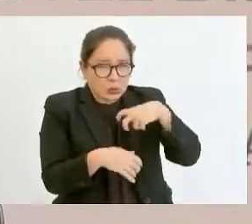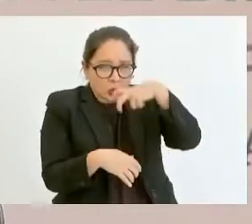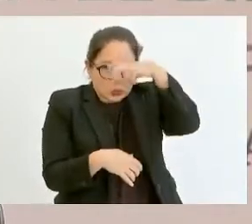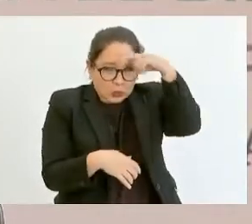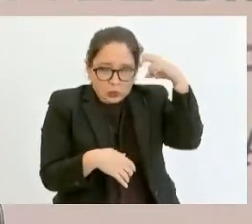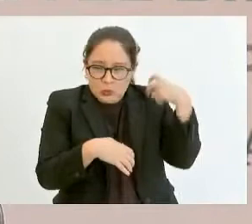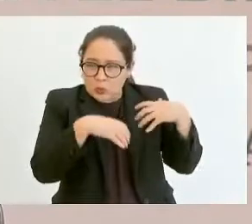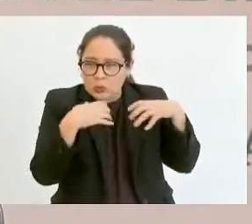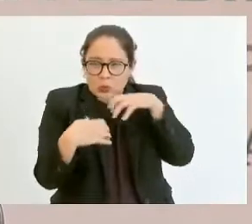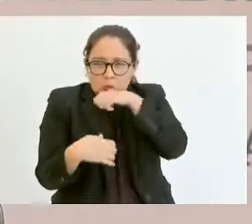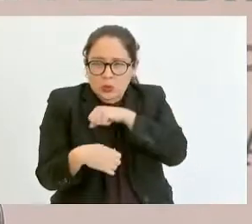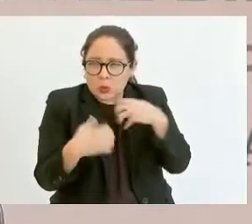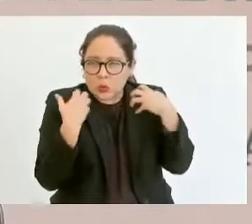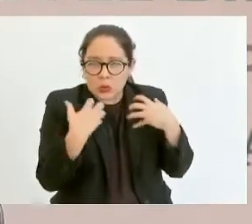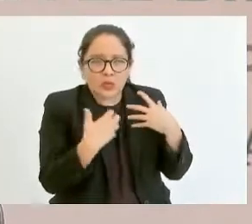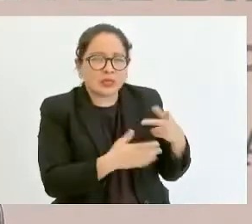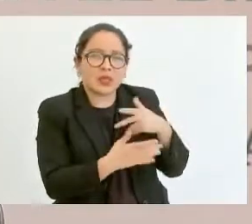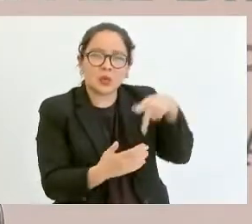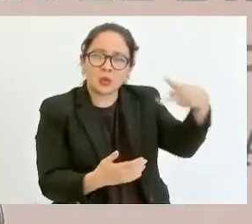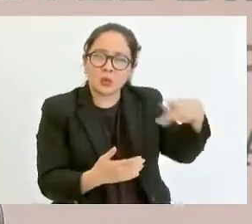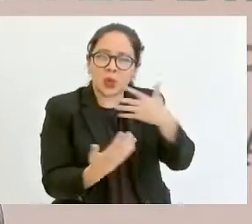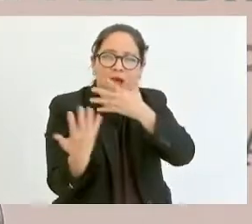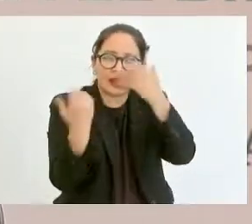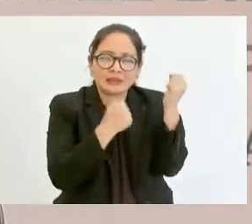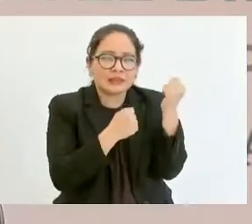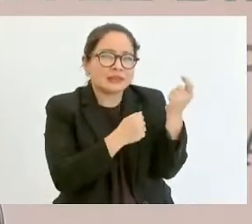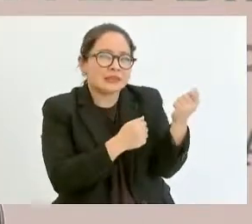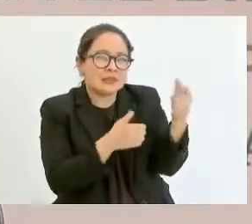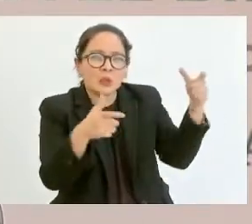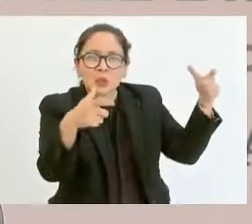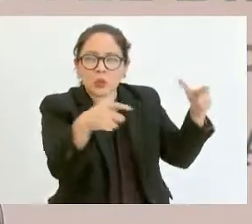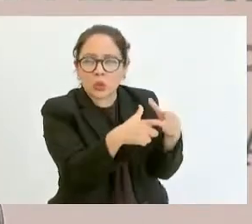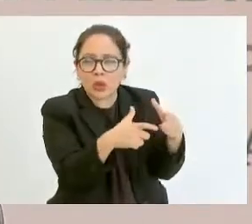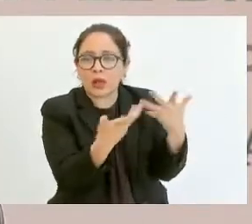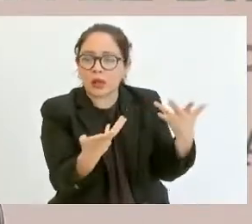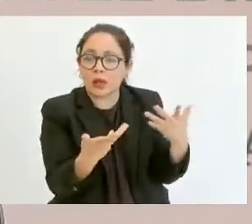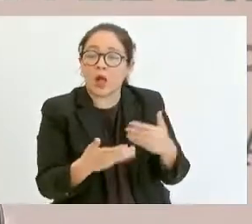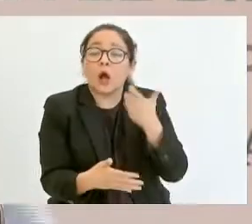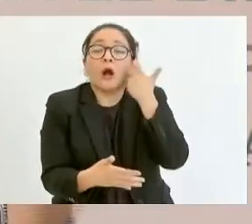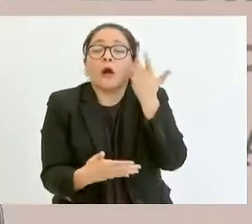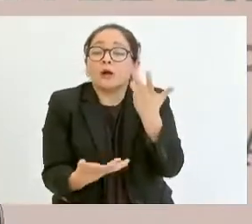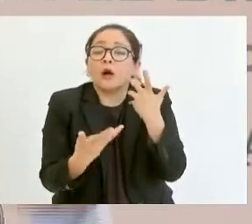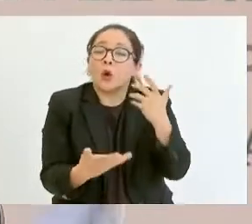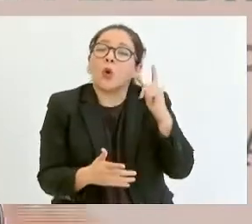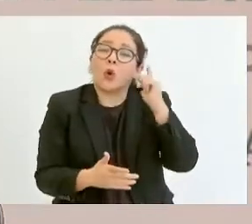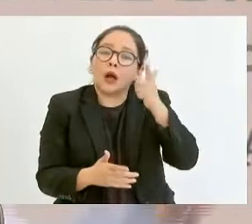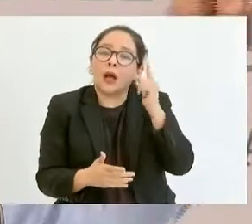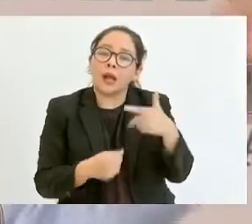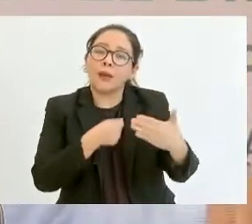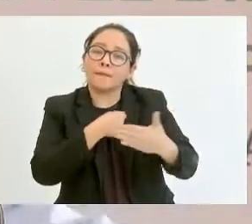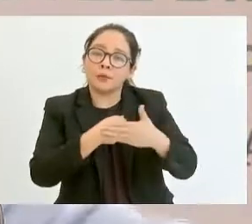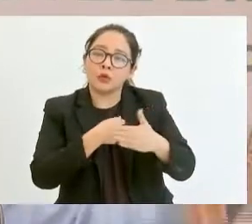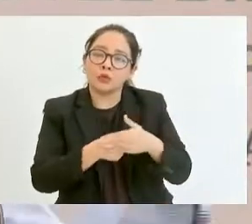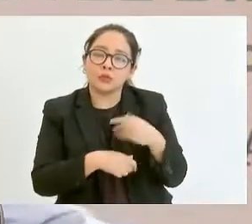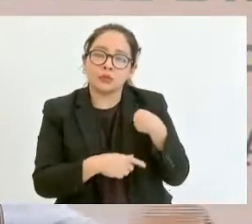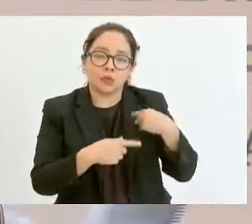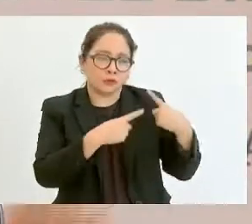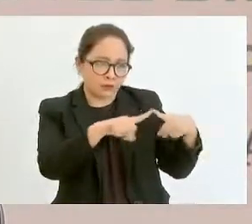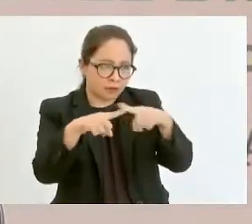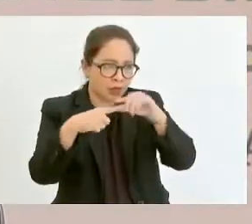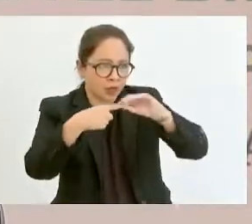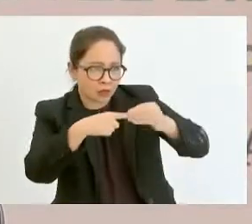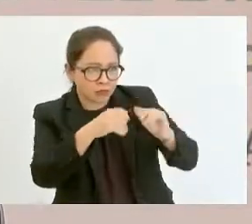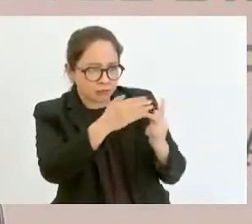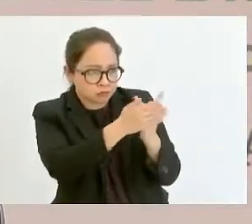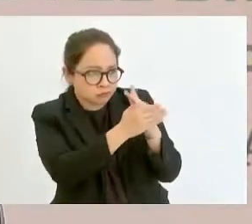y los ingresos de los productores de caña. Se espera, afortunadamente, presidente, una abundante cosecha de granos este